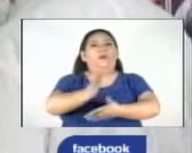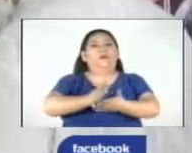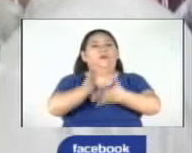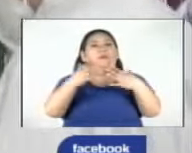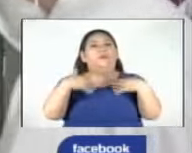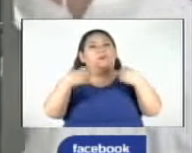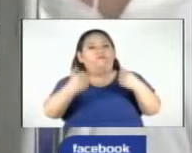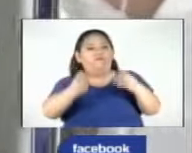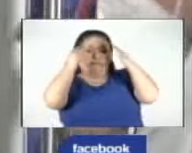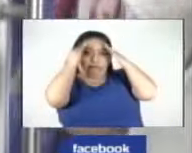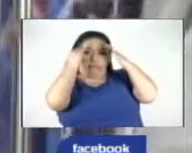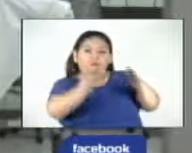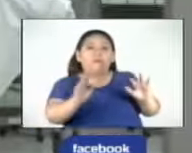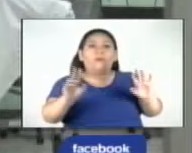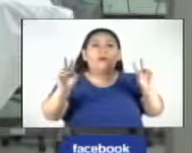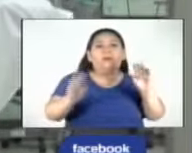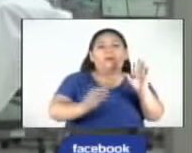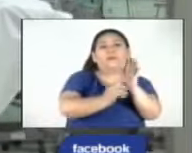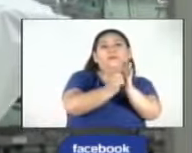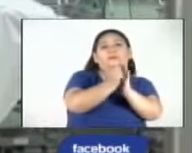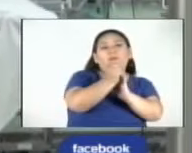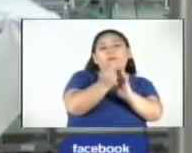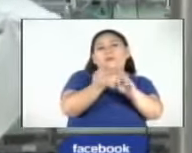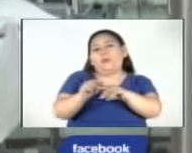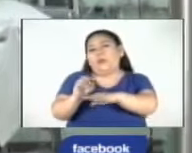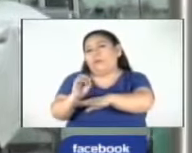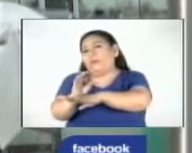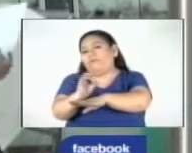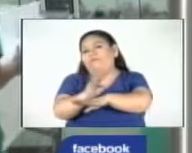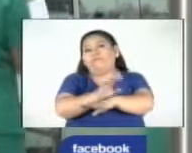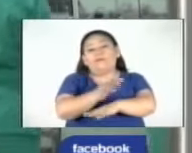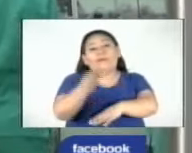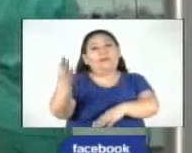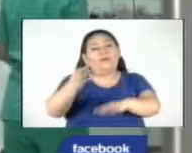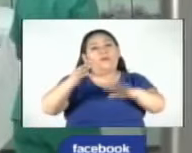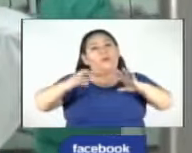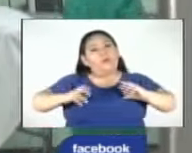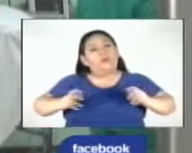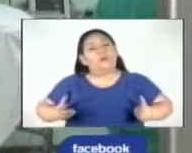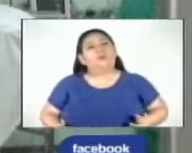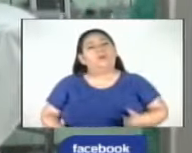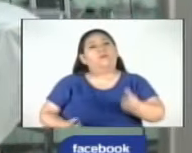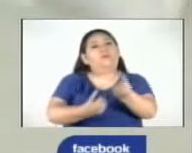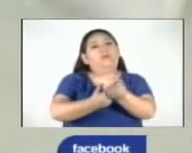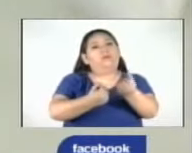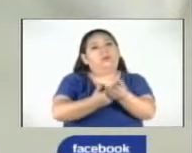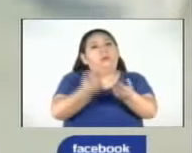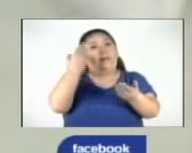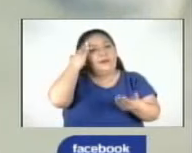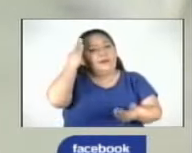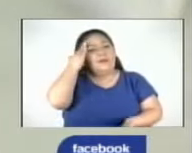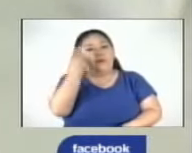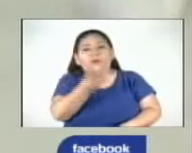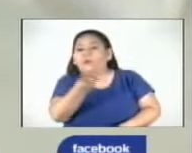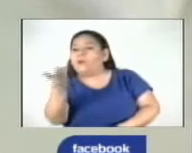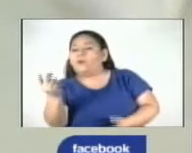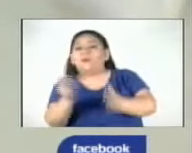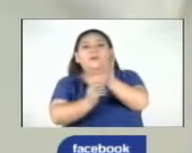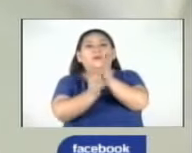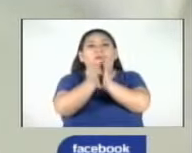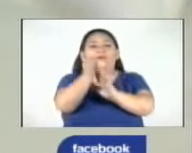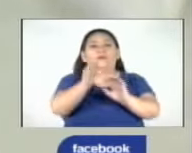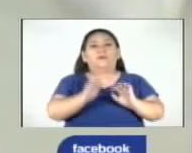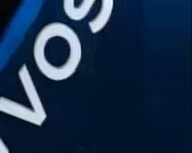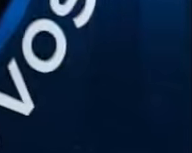a la atención y registro del cáncer. Sin embargo, sugieren apoyo gubernamental sostenido para registro de cáncer en la población infantil.